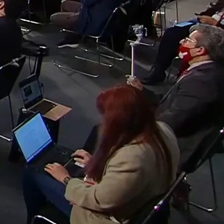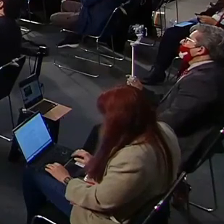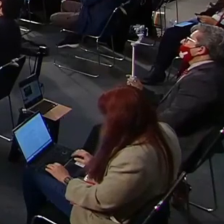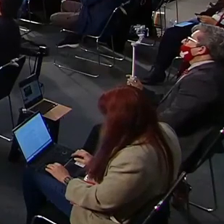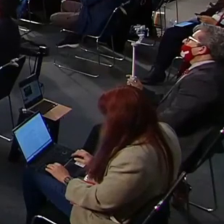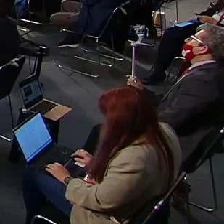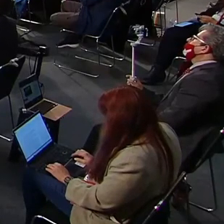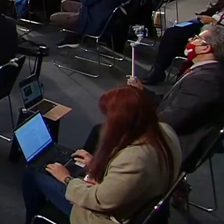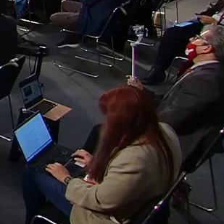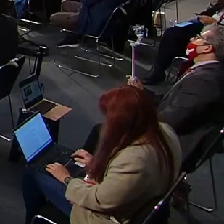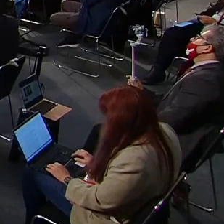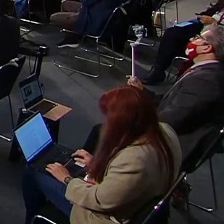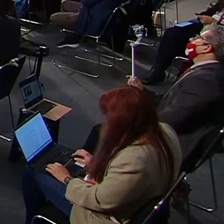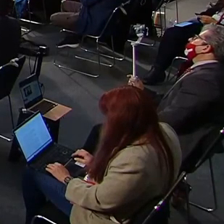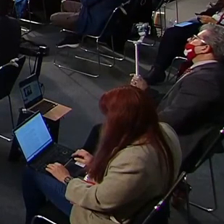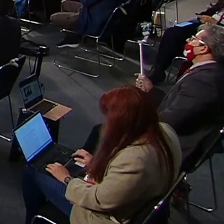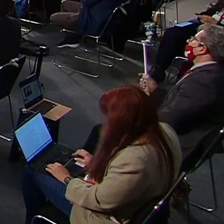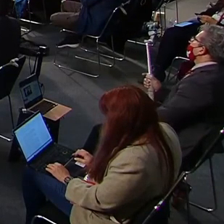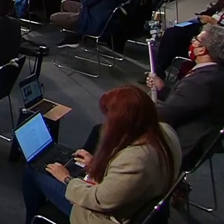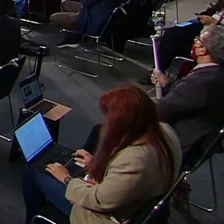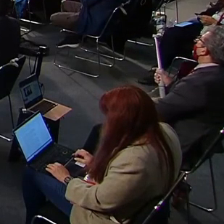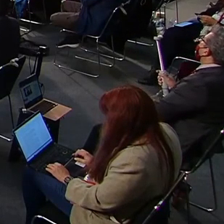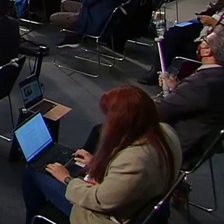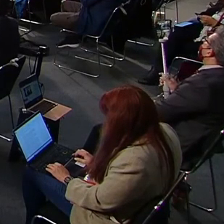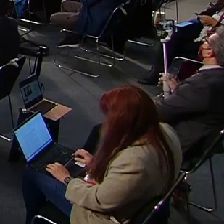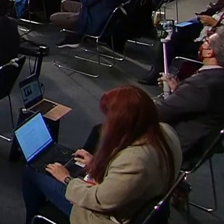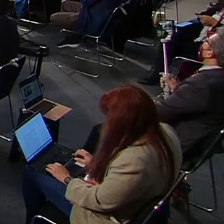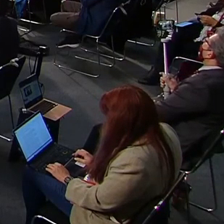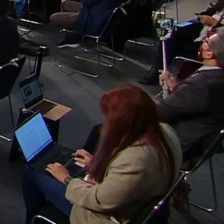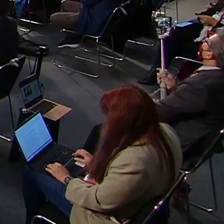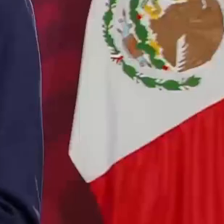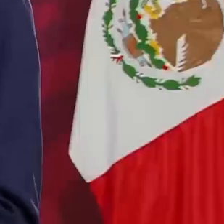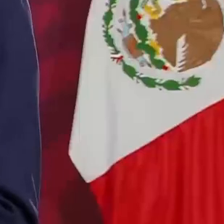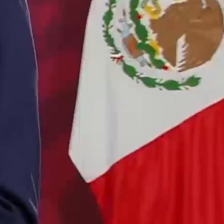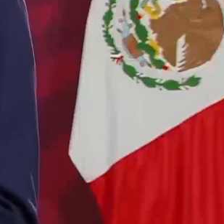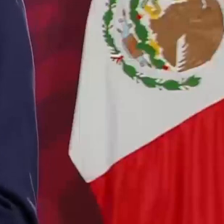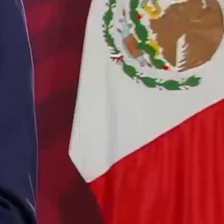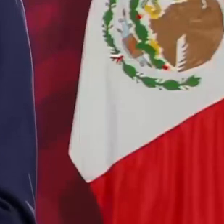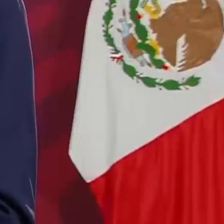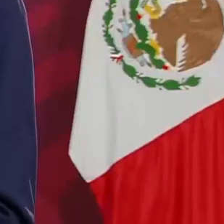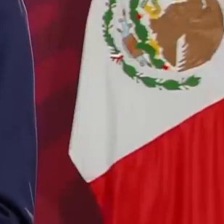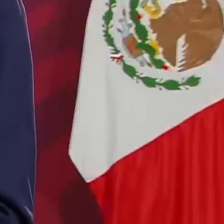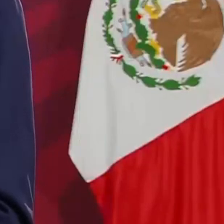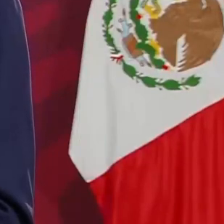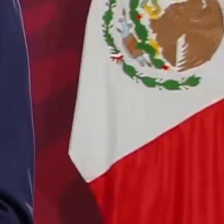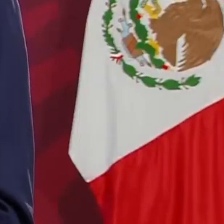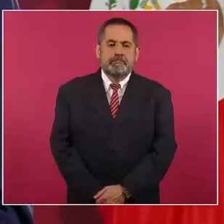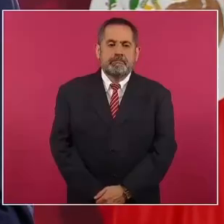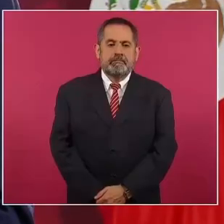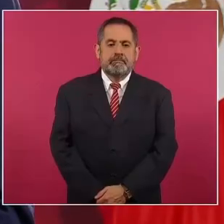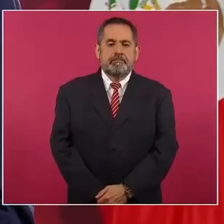o están ofendidos por actitudes del Ejército mexicano o de los ejércitos.